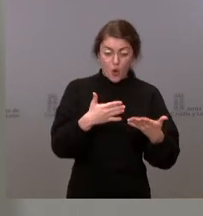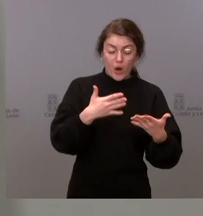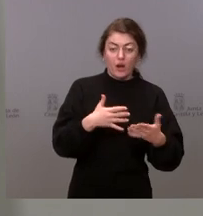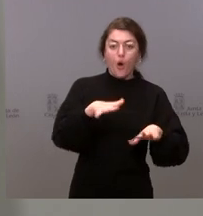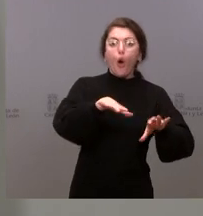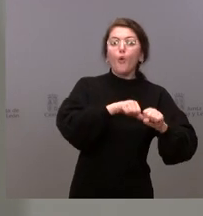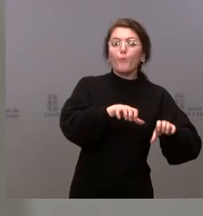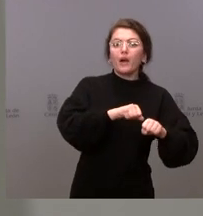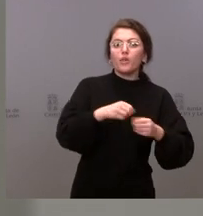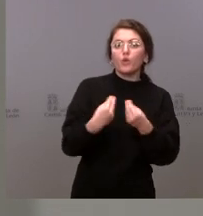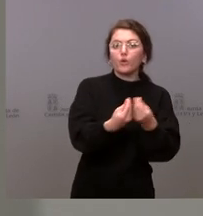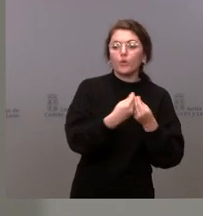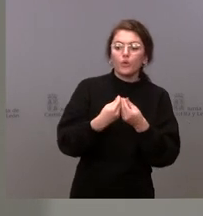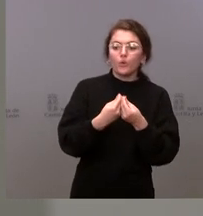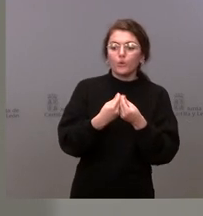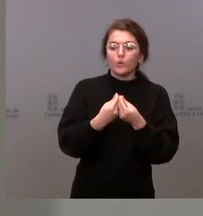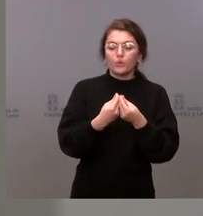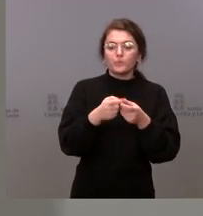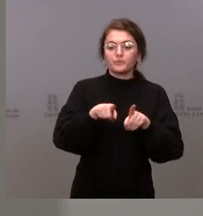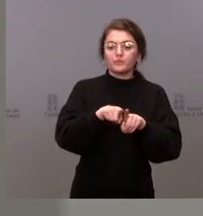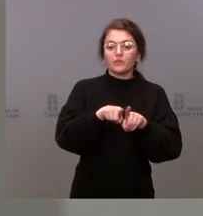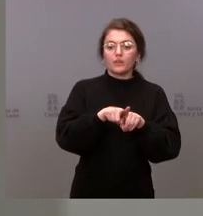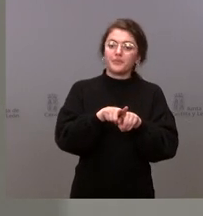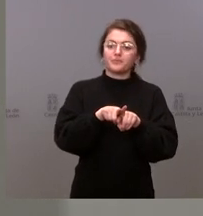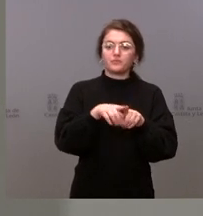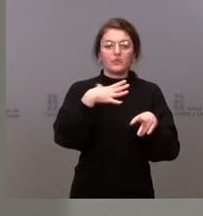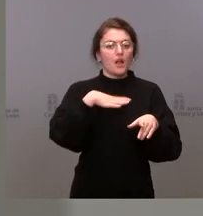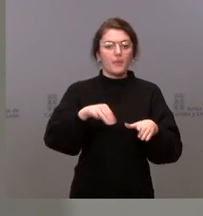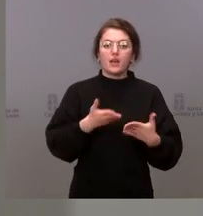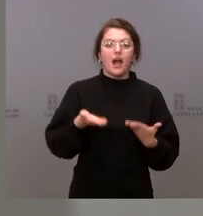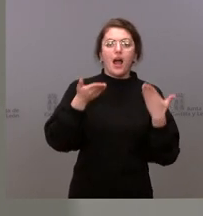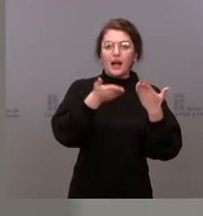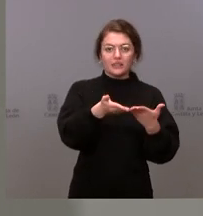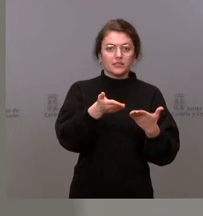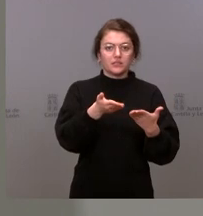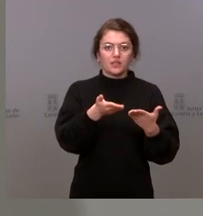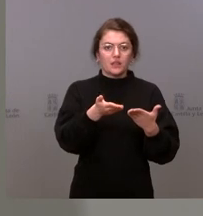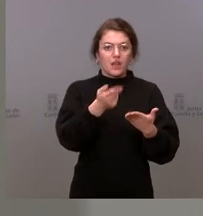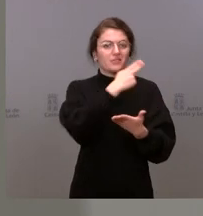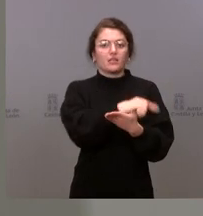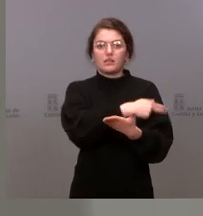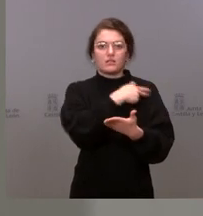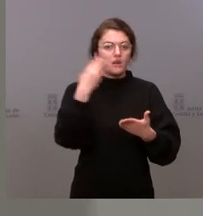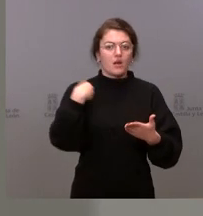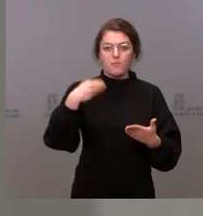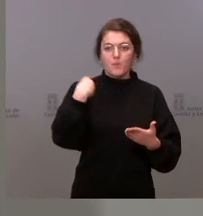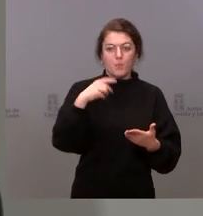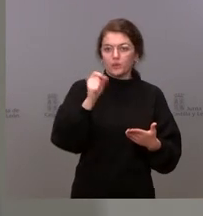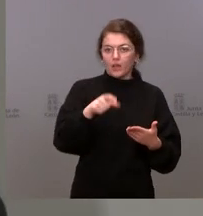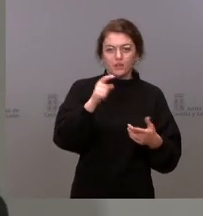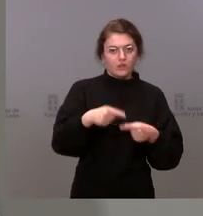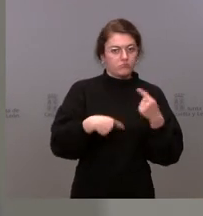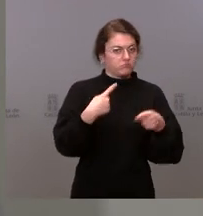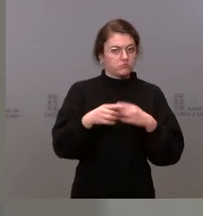seguir prestando la asistencia sanitaria de manera habitual. Quiero corregir primero una cosa porque he dicho